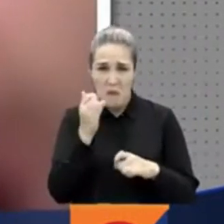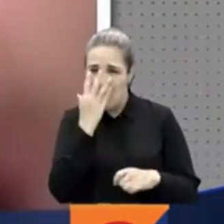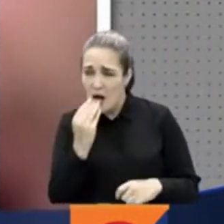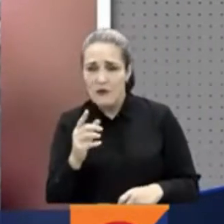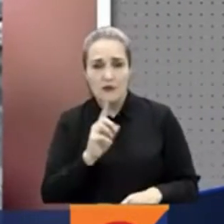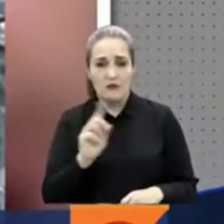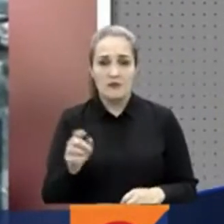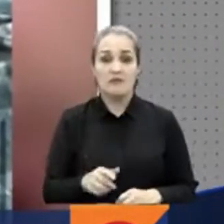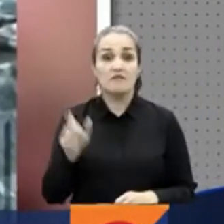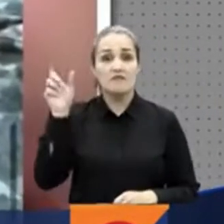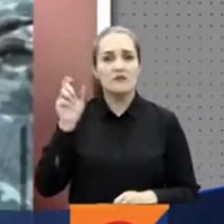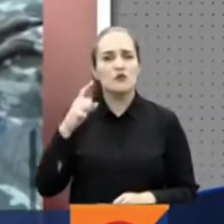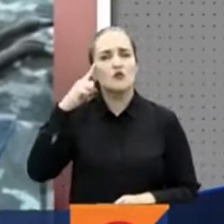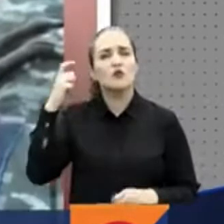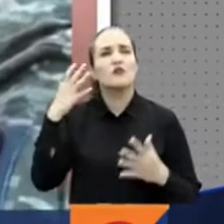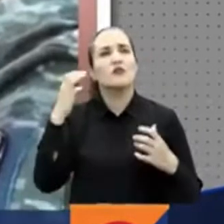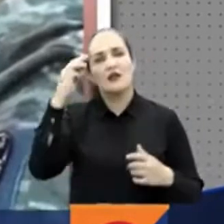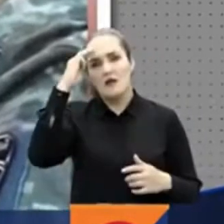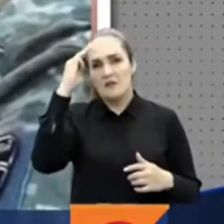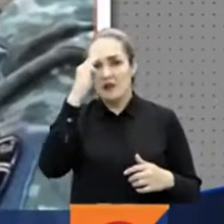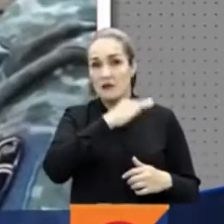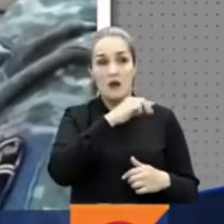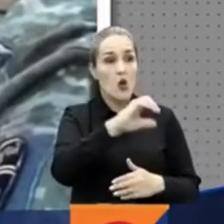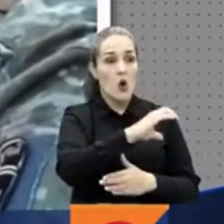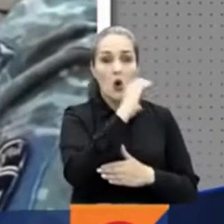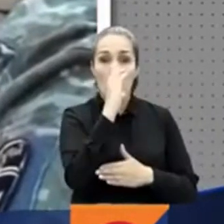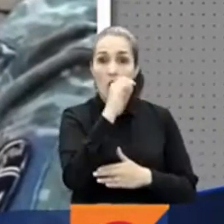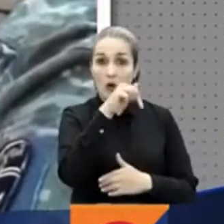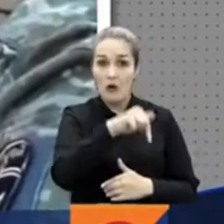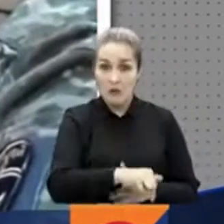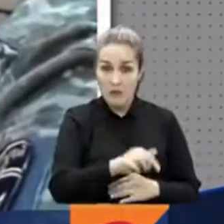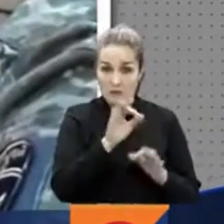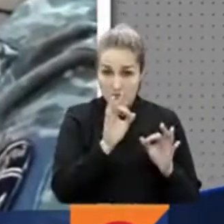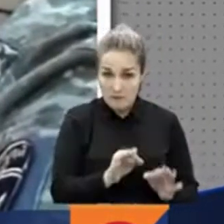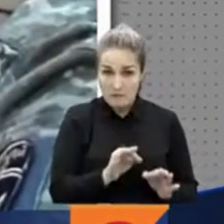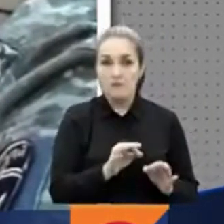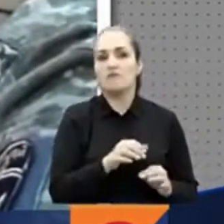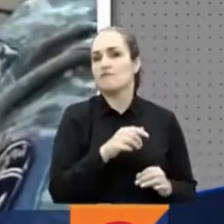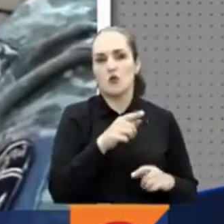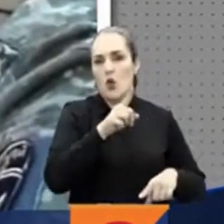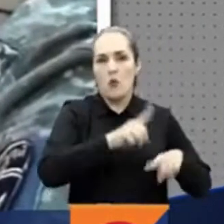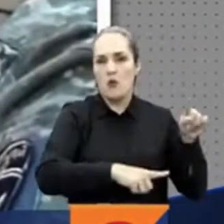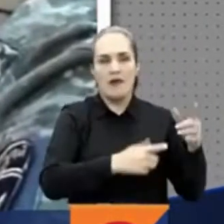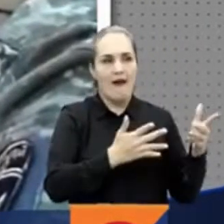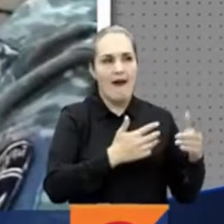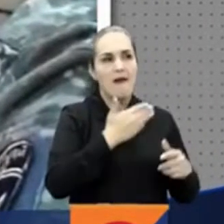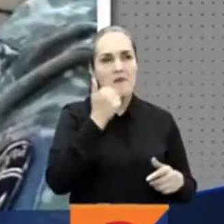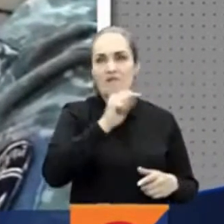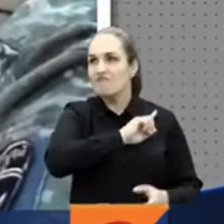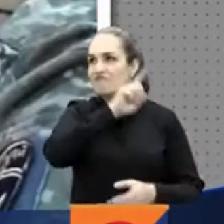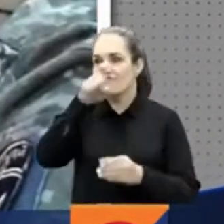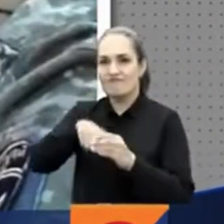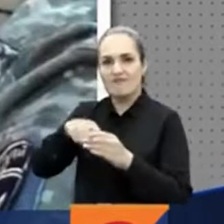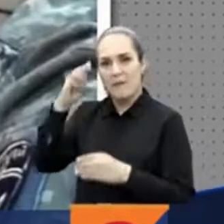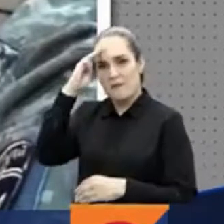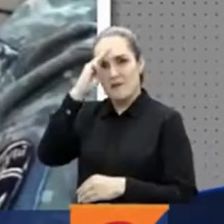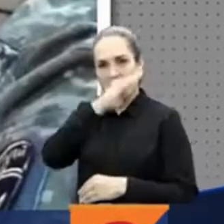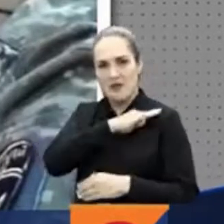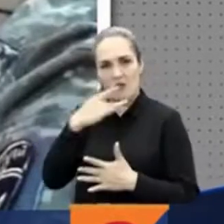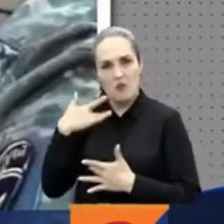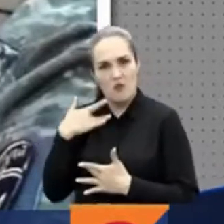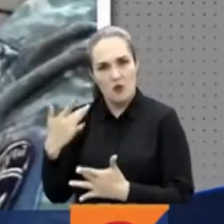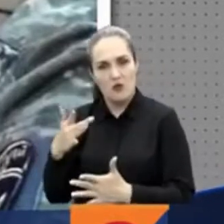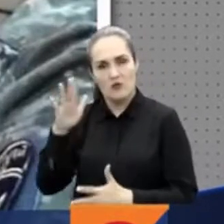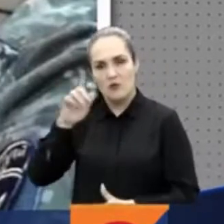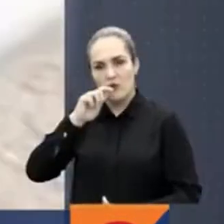Su sueño fue ser militar. En Colombia, Cristian Camilo Márquez no pudo cumplirlo y por eso viajó a Europa para sumarse como voluntario del